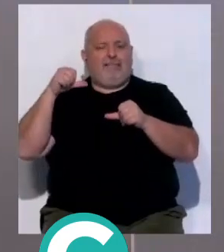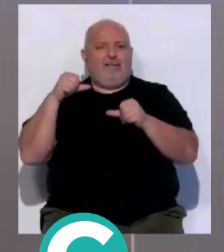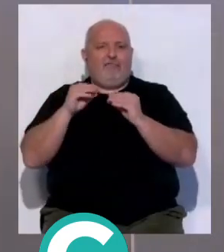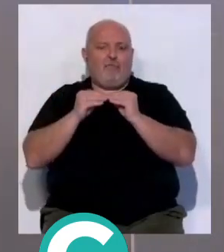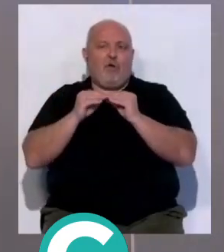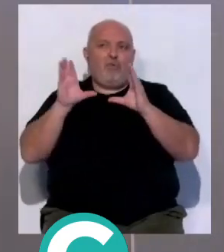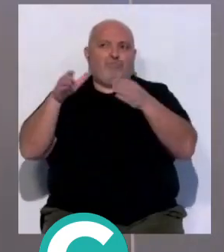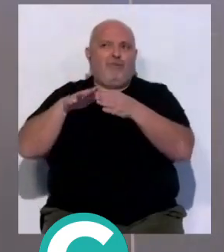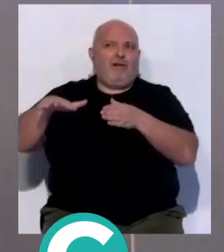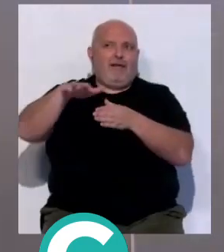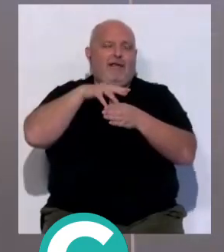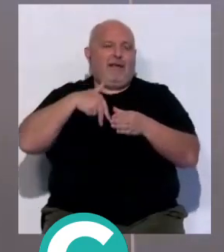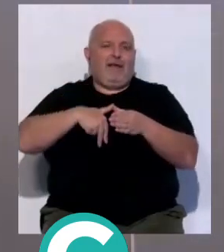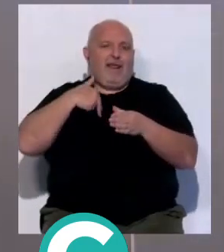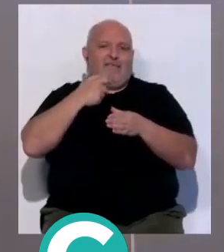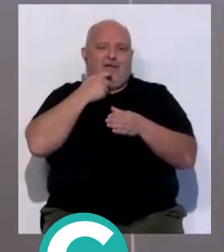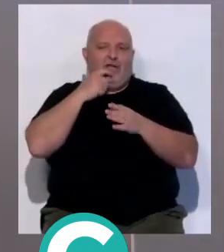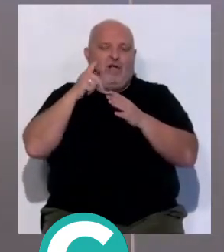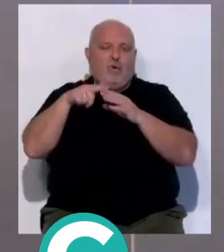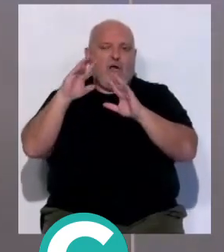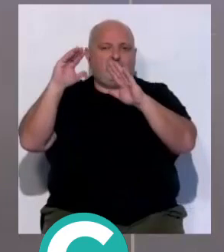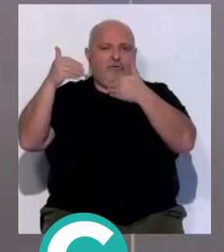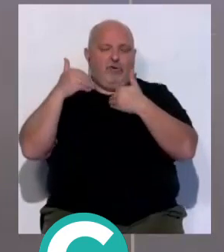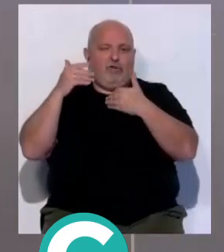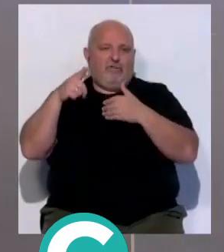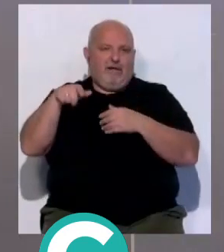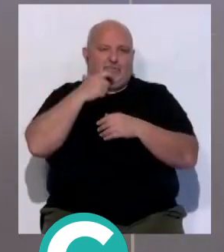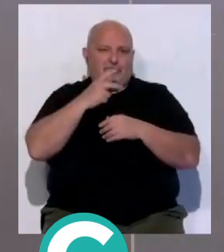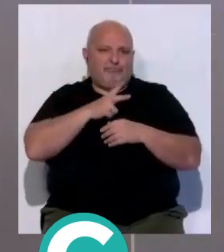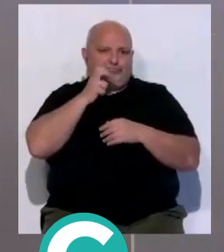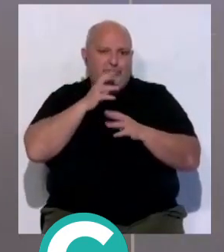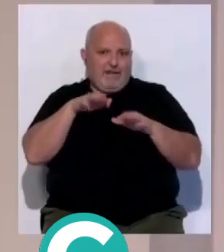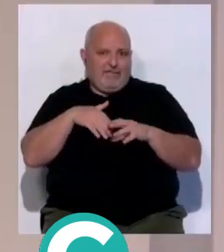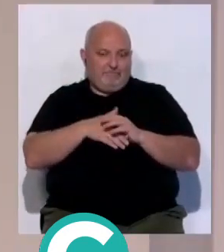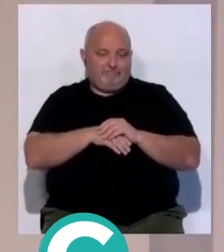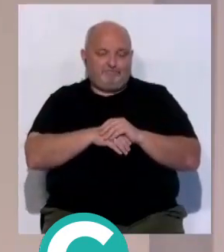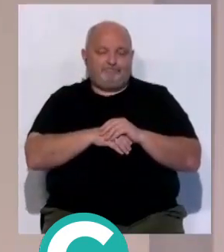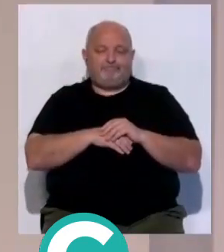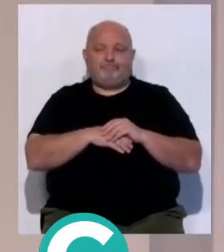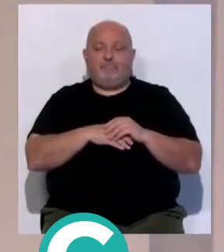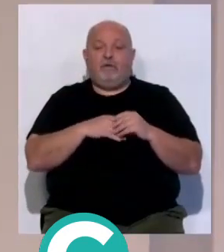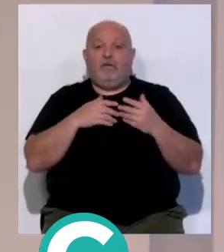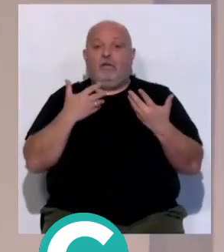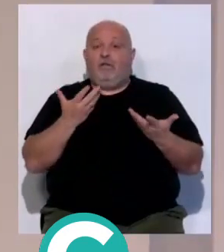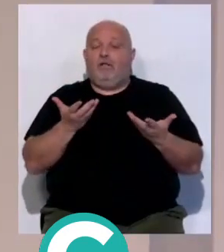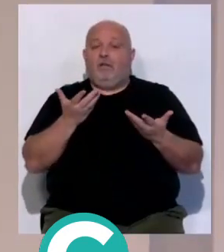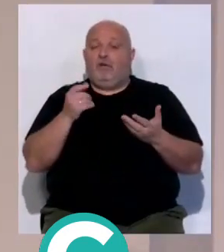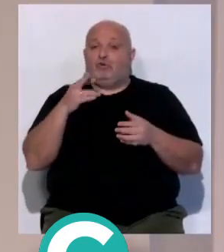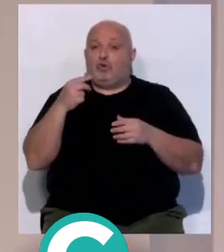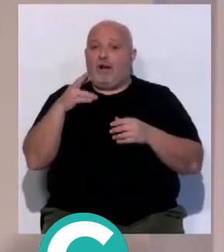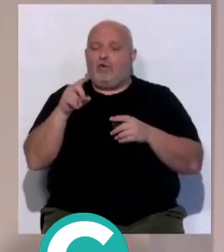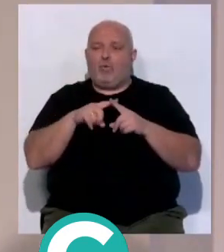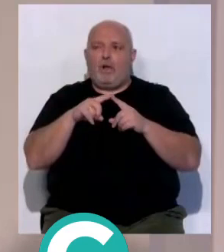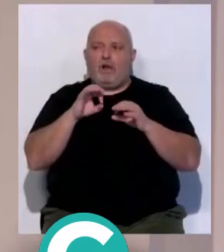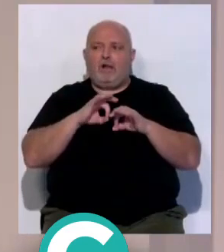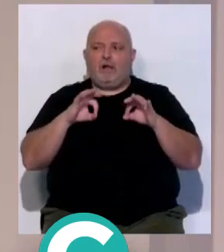forma del trato que se le está recibiendo el equipo amarillo. Y no obstante, en este sentido, como tú bien comentas, Soto Grado, no